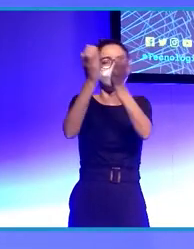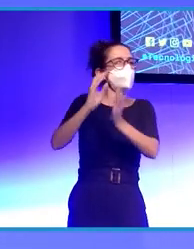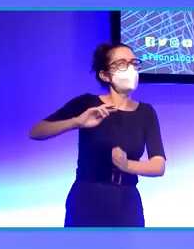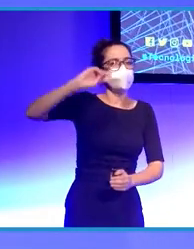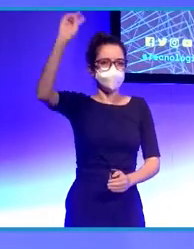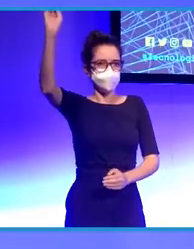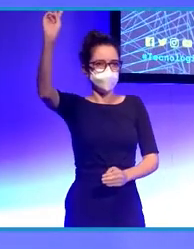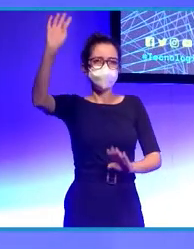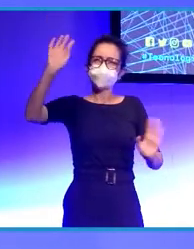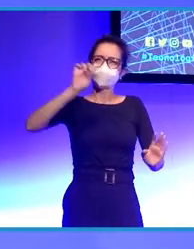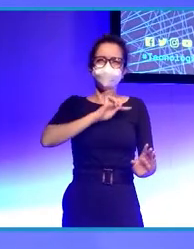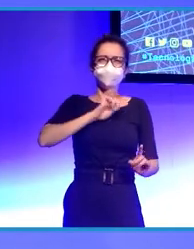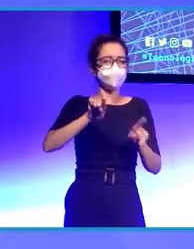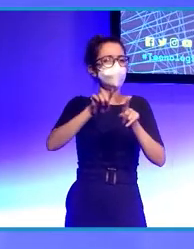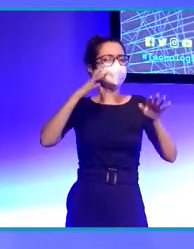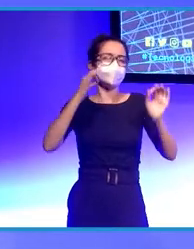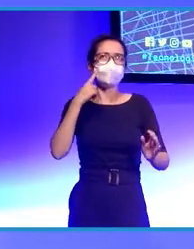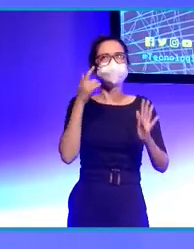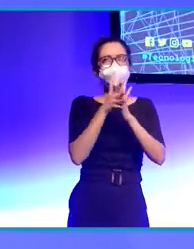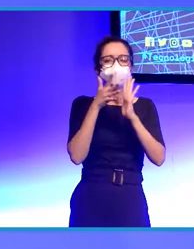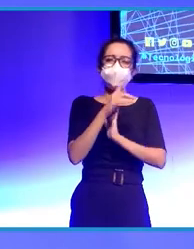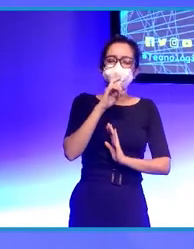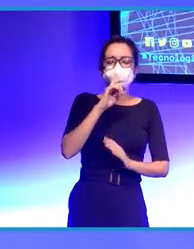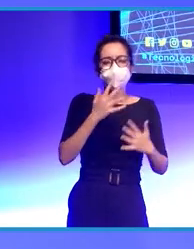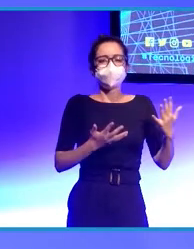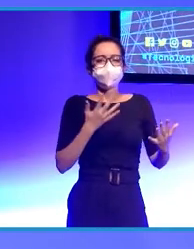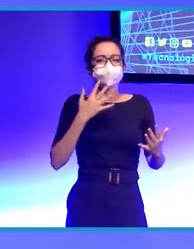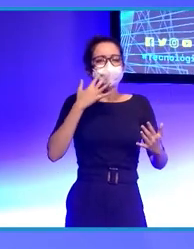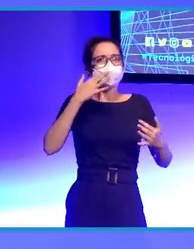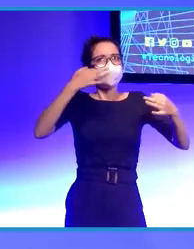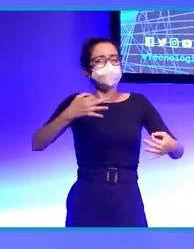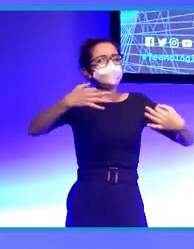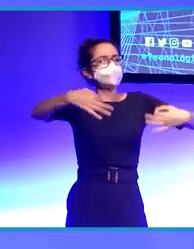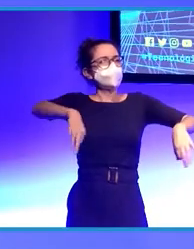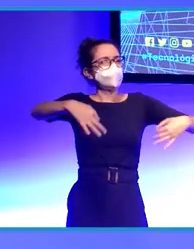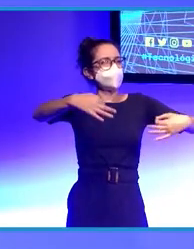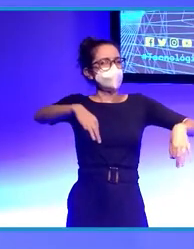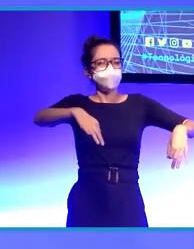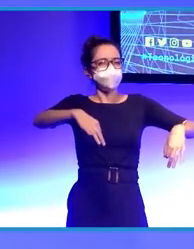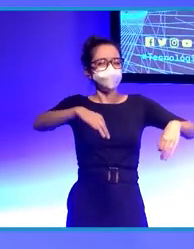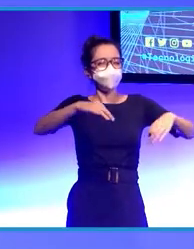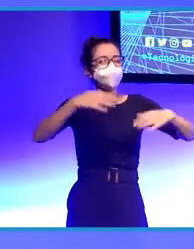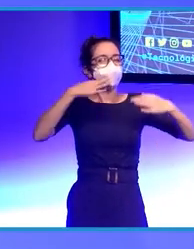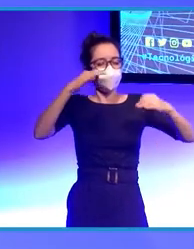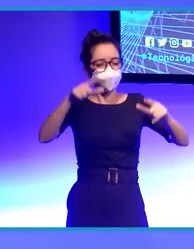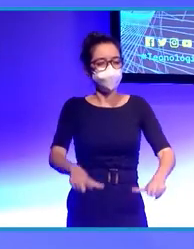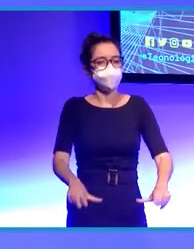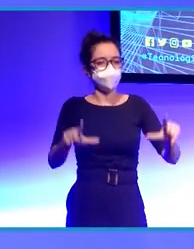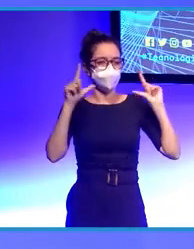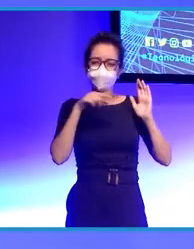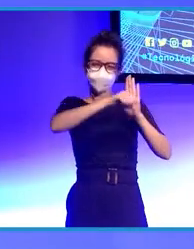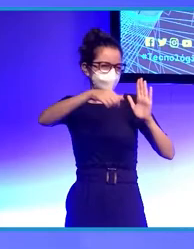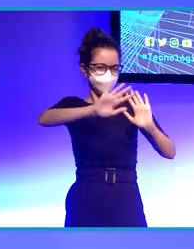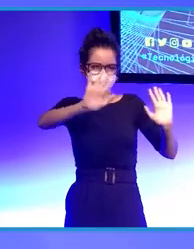dimensión que era real. A ver cómo explicarles. No una realidad normal, sino una realidad aumentada. Pero yo no me enrollo